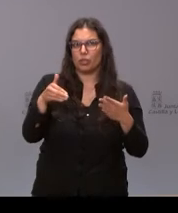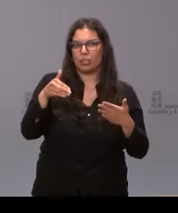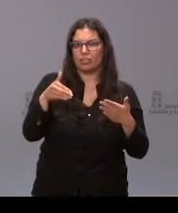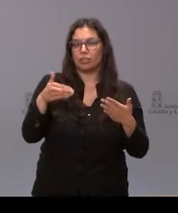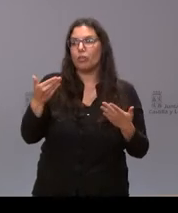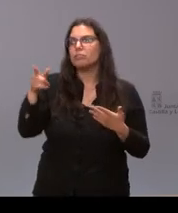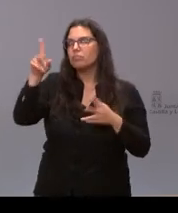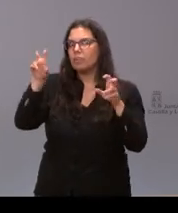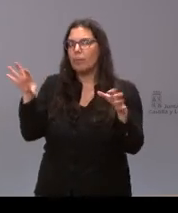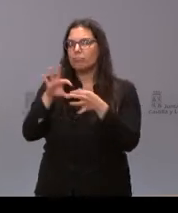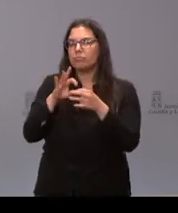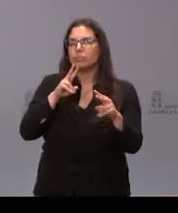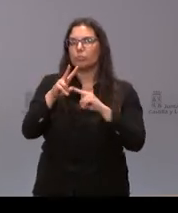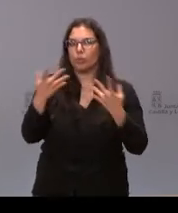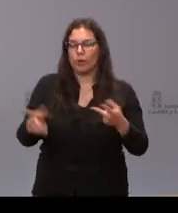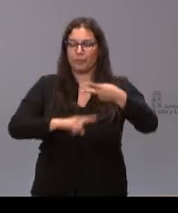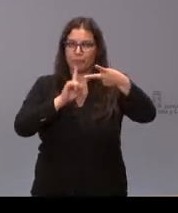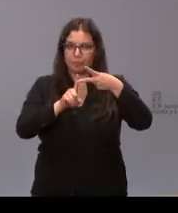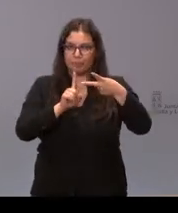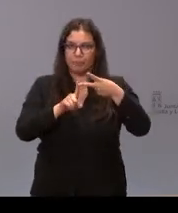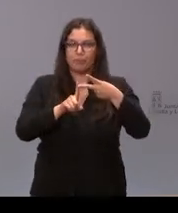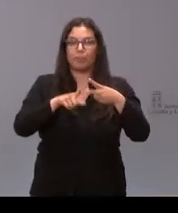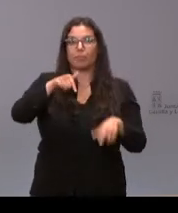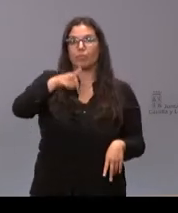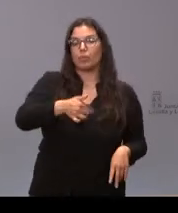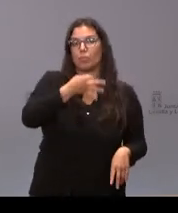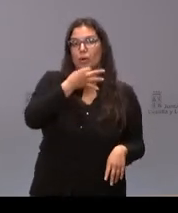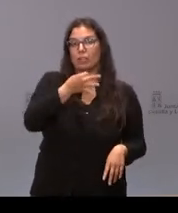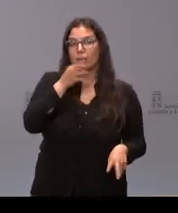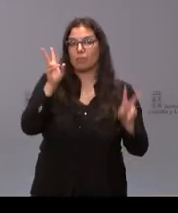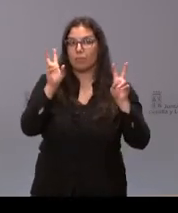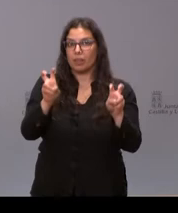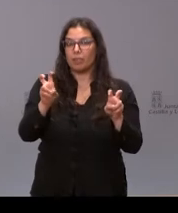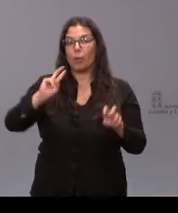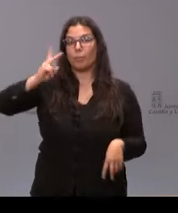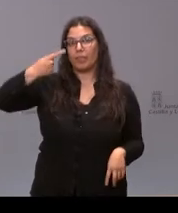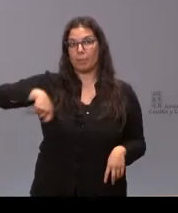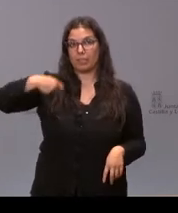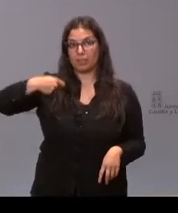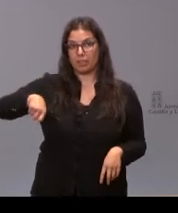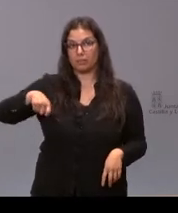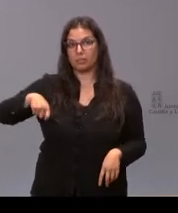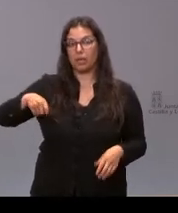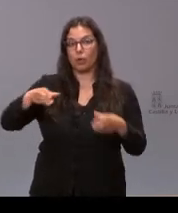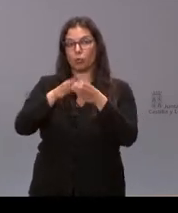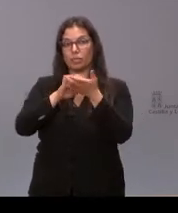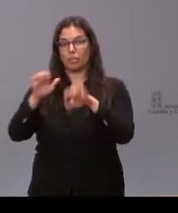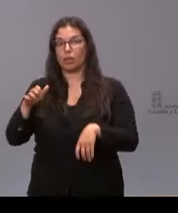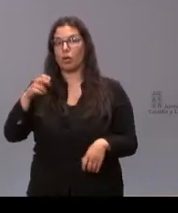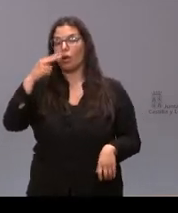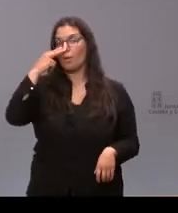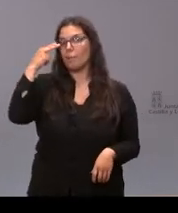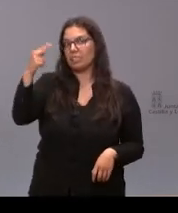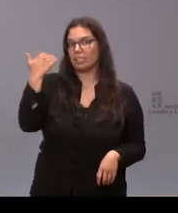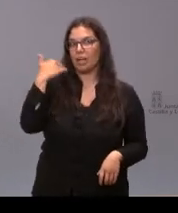respecto y en segundo lugar esta tarde está prevista la visita del vicepresidente de la Junta de Soria no sé si